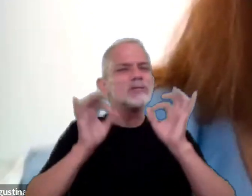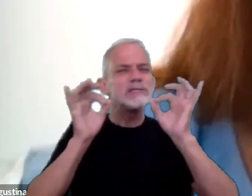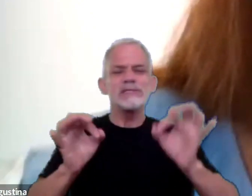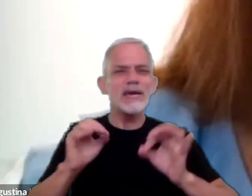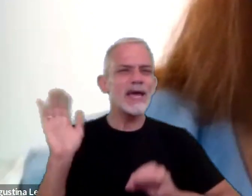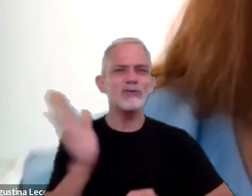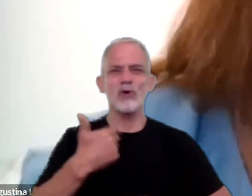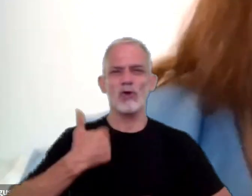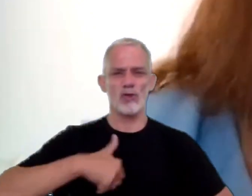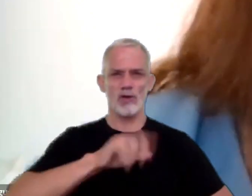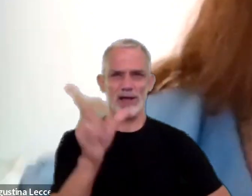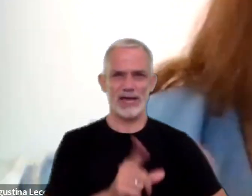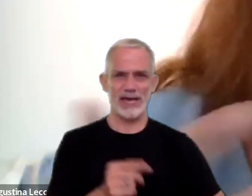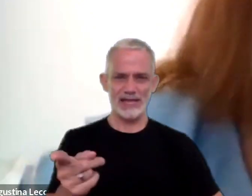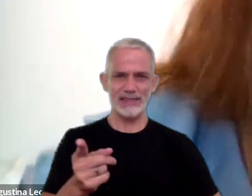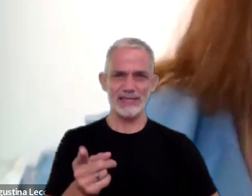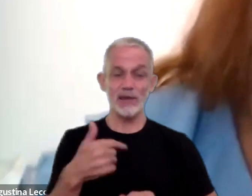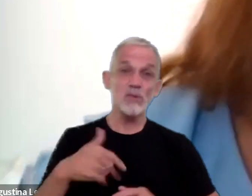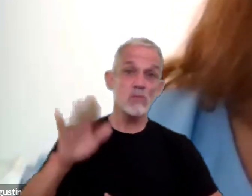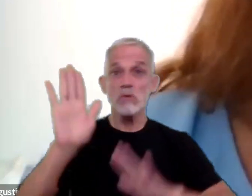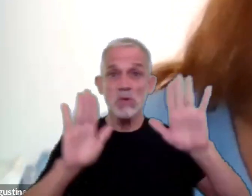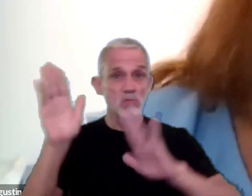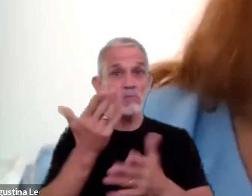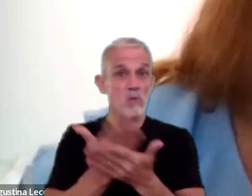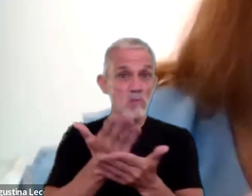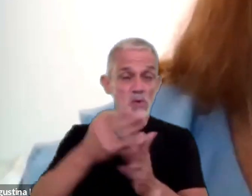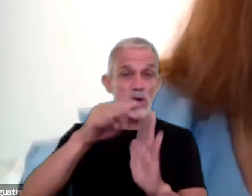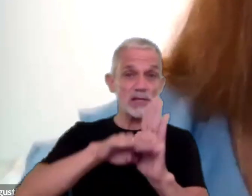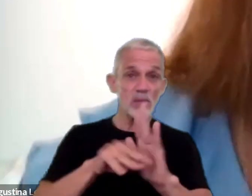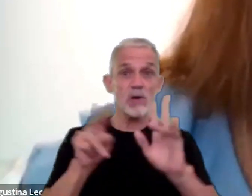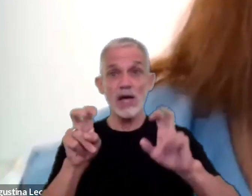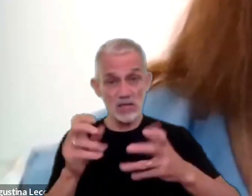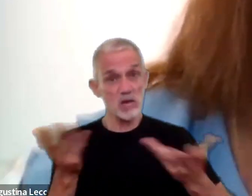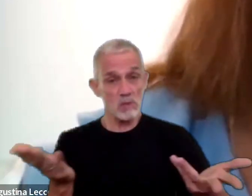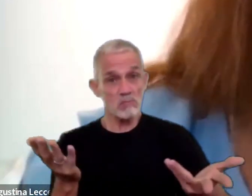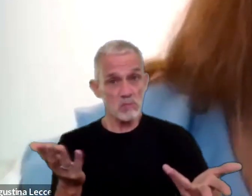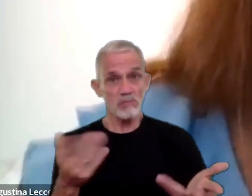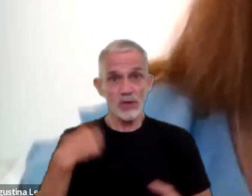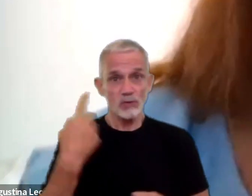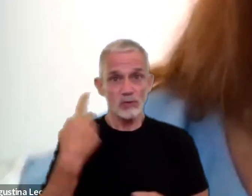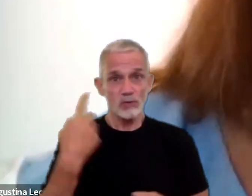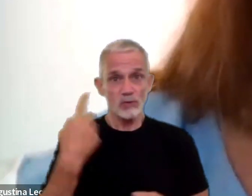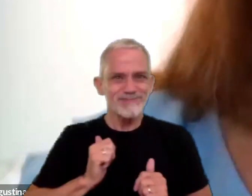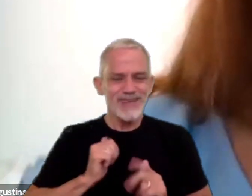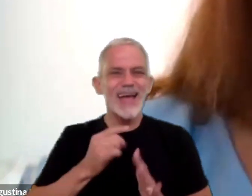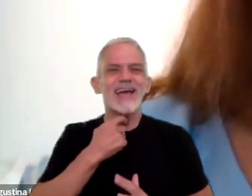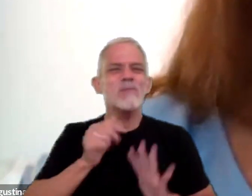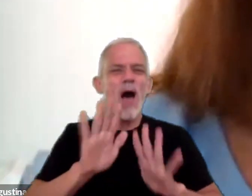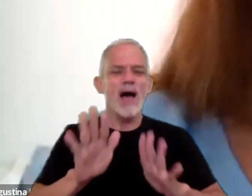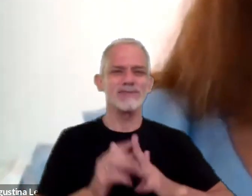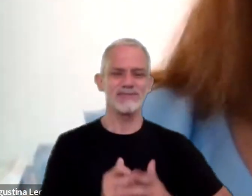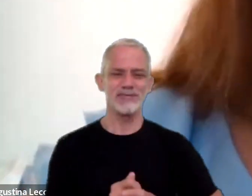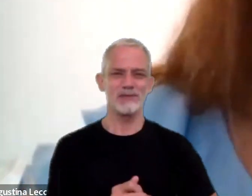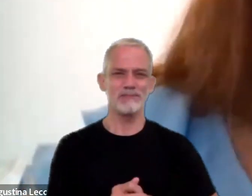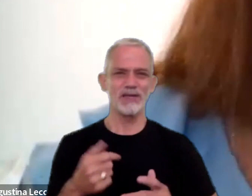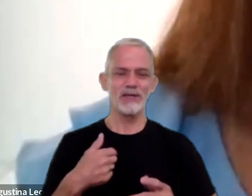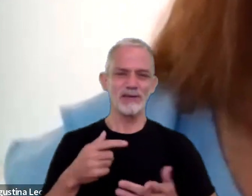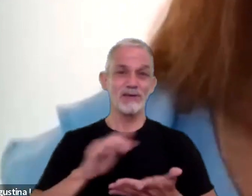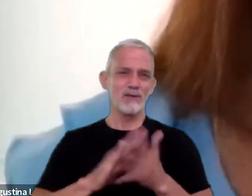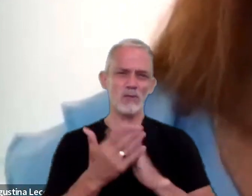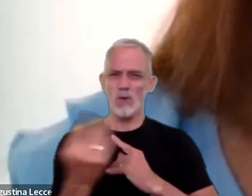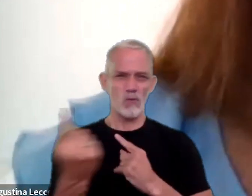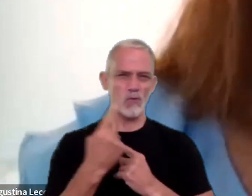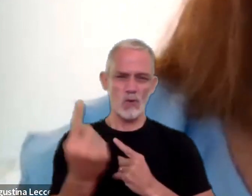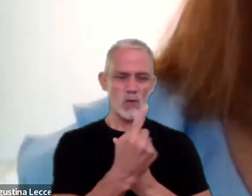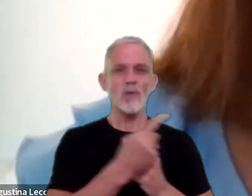participen y propongan, y eso es lo que siempre esperamos, tener siempre un ida y vuelta. Así que bueno, muchísimas